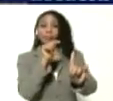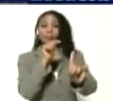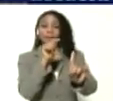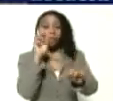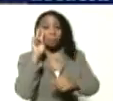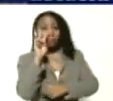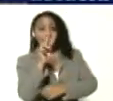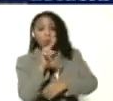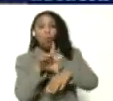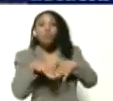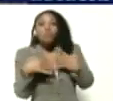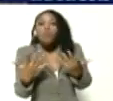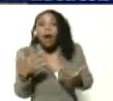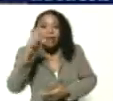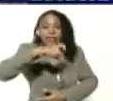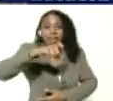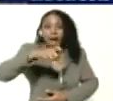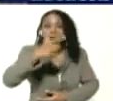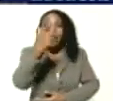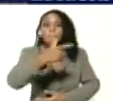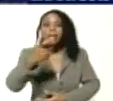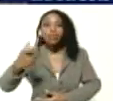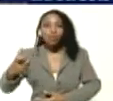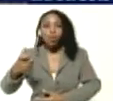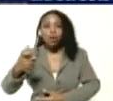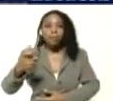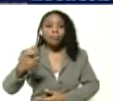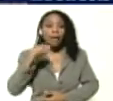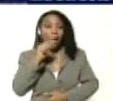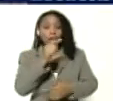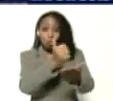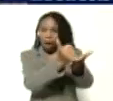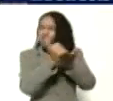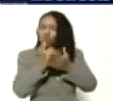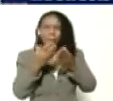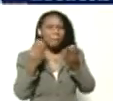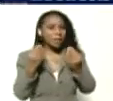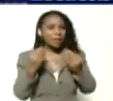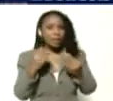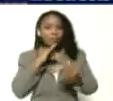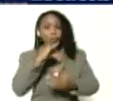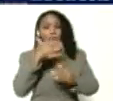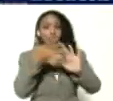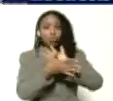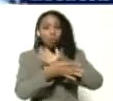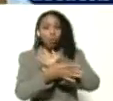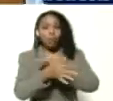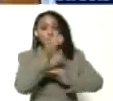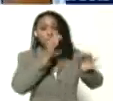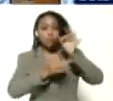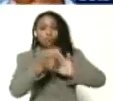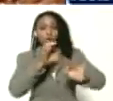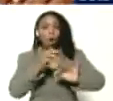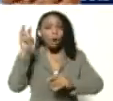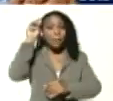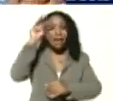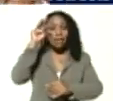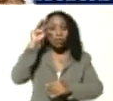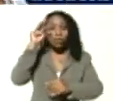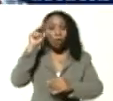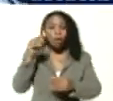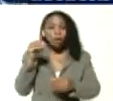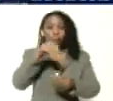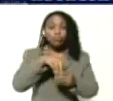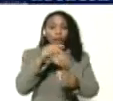las necesidades de la gente, ¿no? Eso nos ayudó muchísimo. Y comenzamos, maestros que estaban en su aula